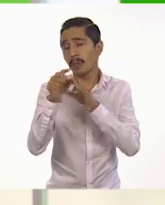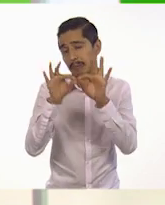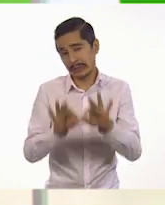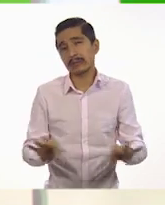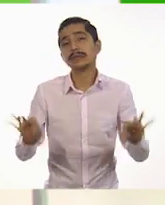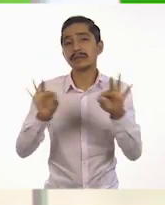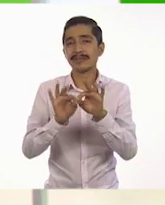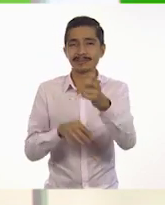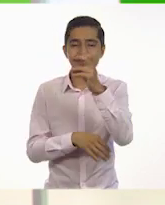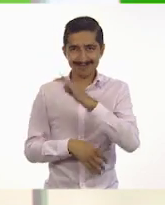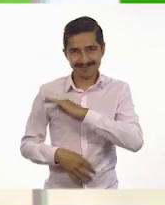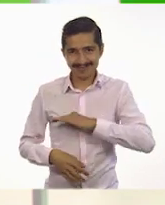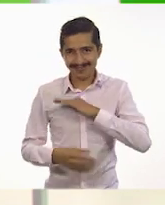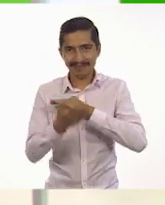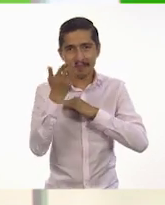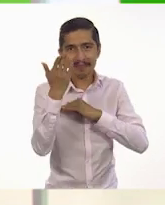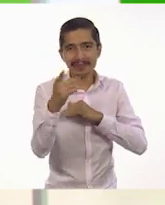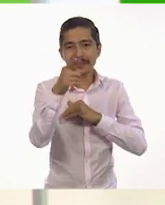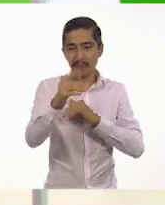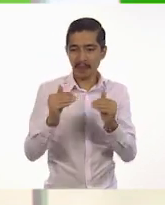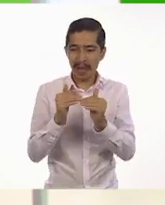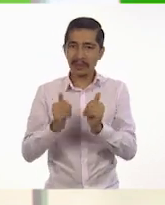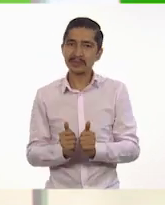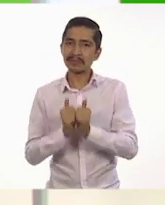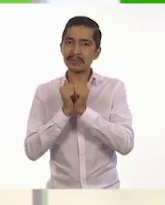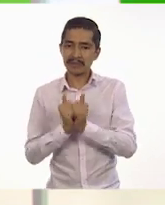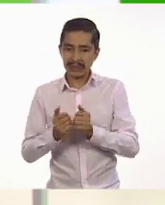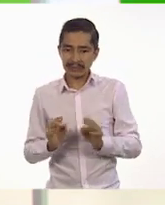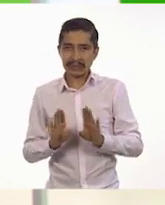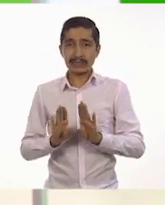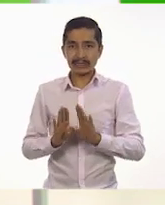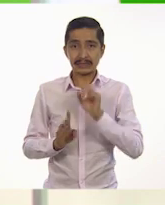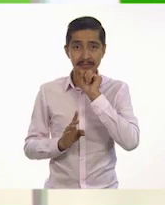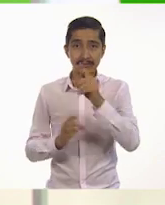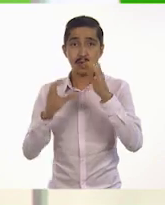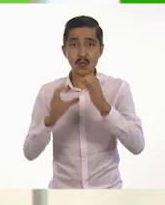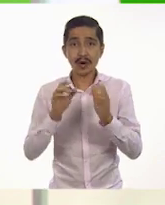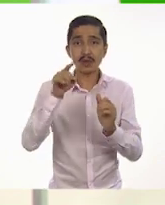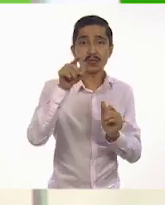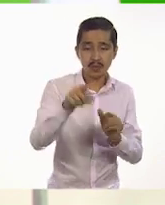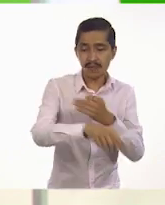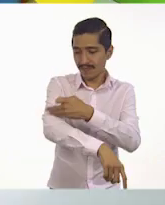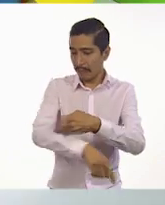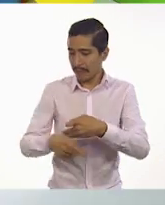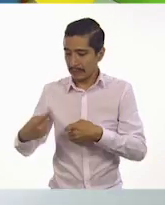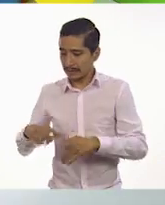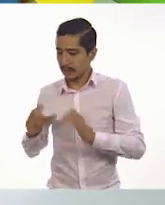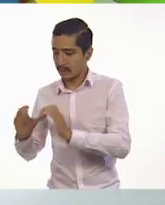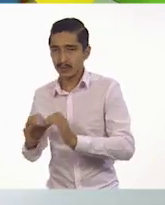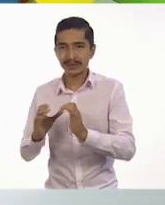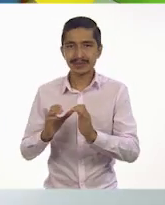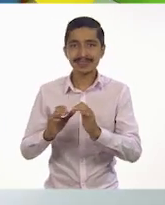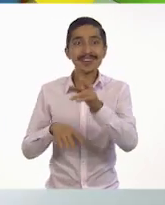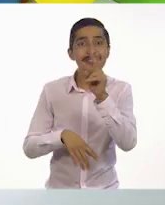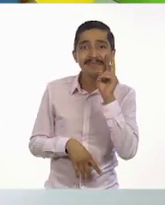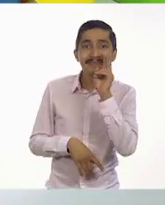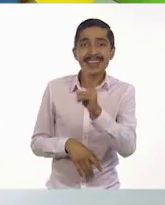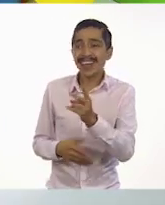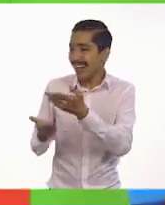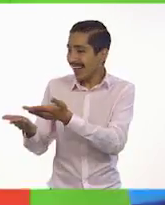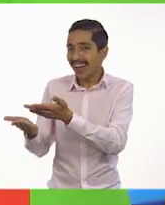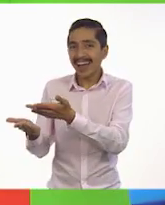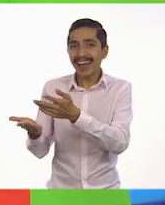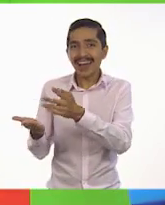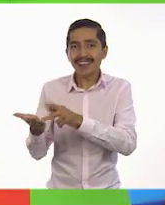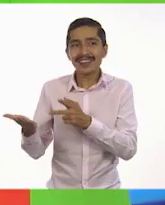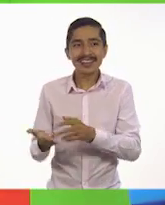eso queremos felicitarlos por permanecer en sus hogares y así cuidarse ustedes y cuidar a su familia. Y miren quién está con nosotros una vez